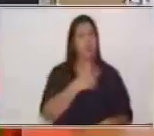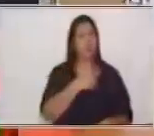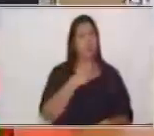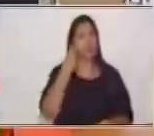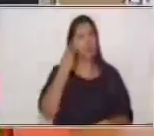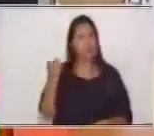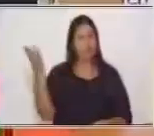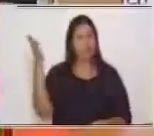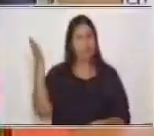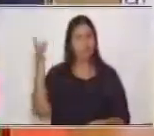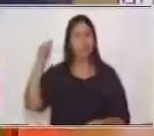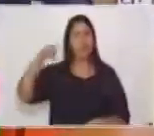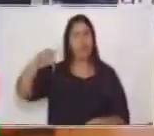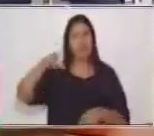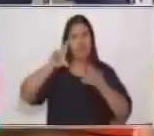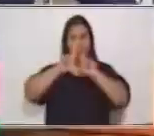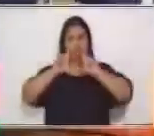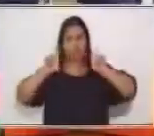cómica.